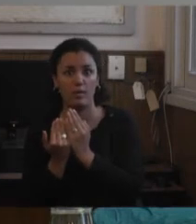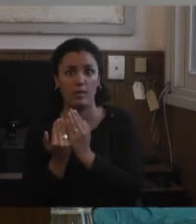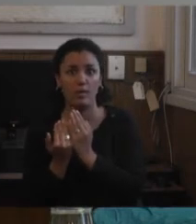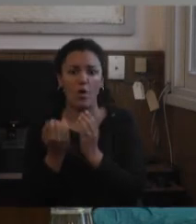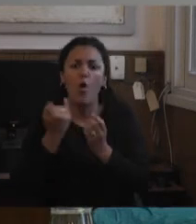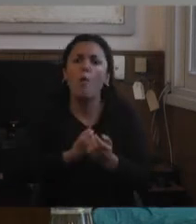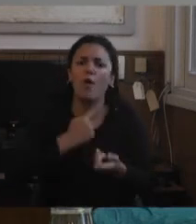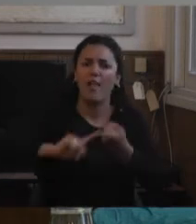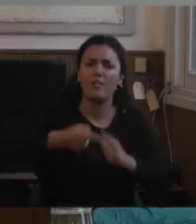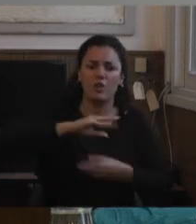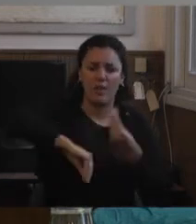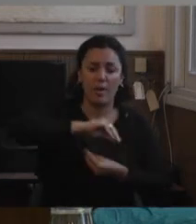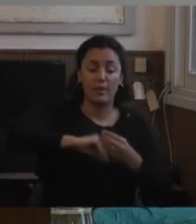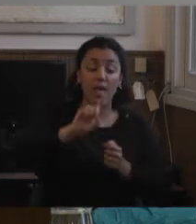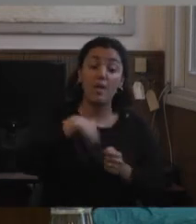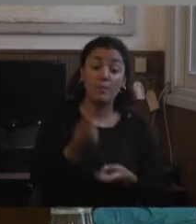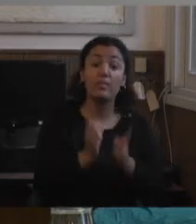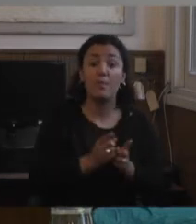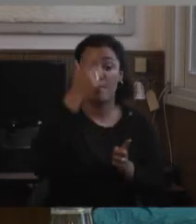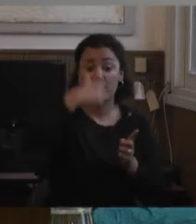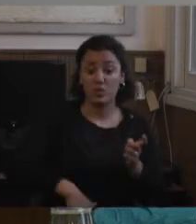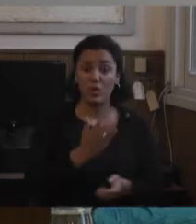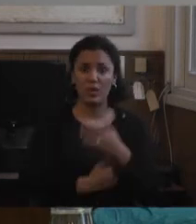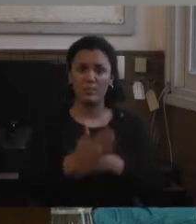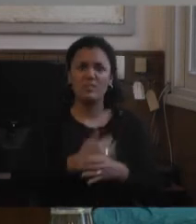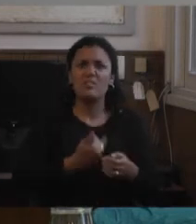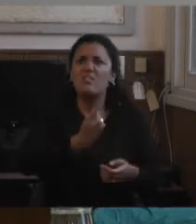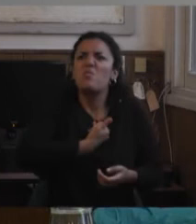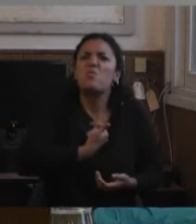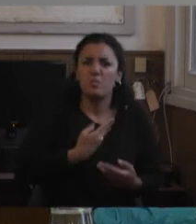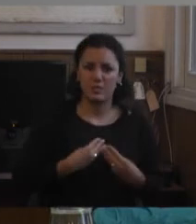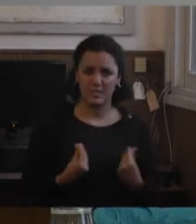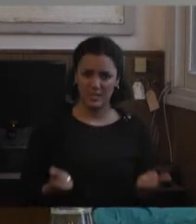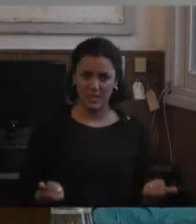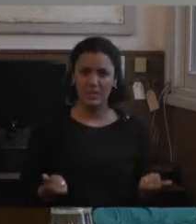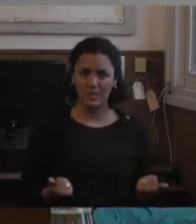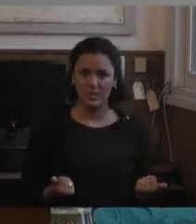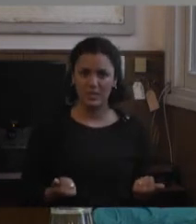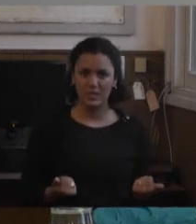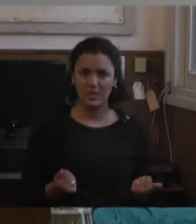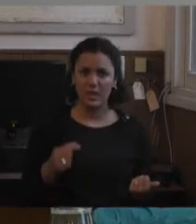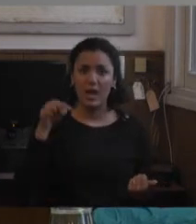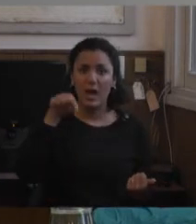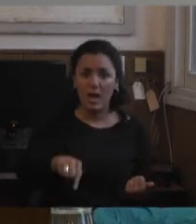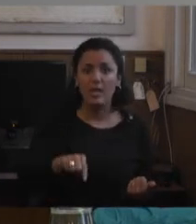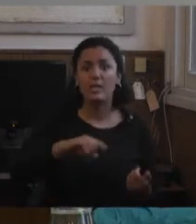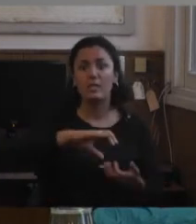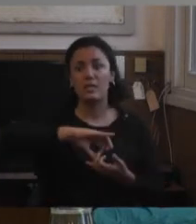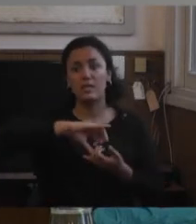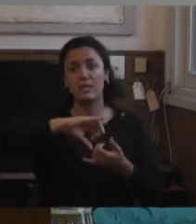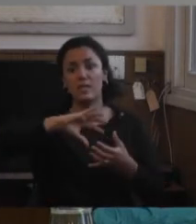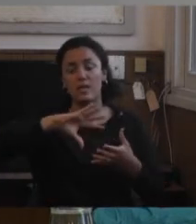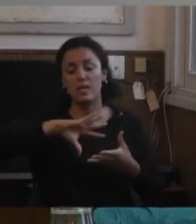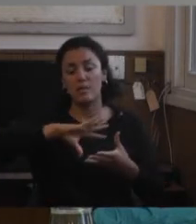se siente esa persona. Y eso tiene que ver más con la personalidad. Entonces, digo, juntando esas dos cosas después da que aunque tengan la misma